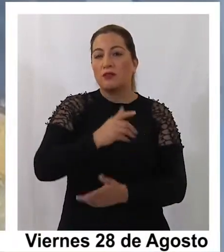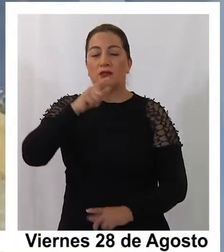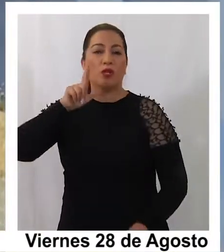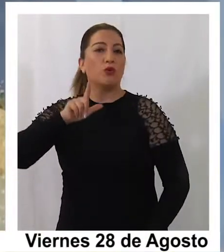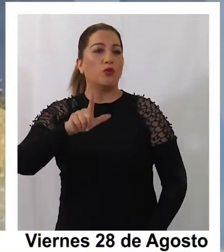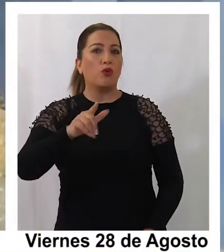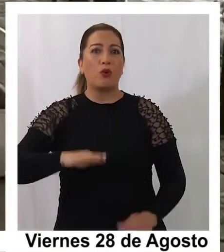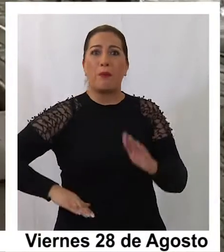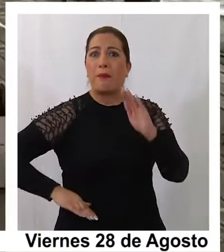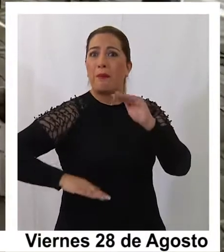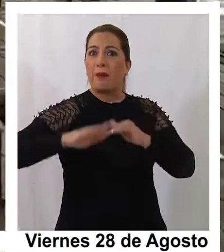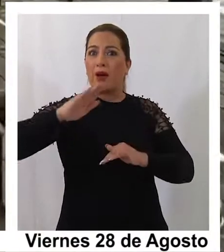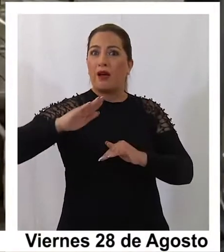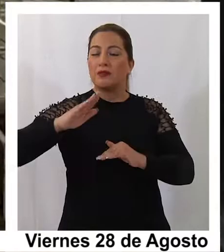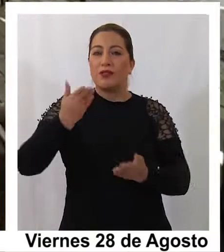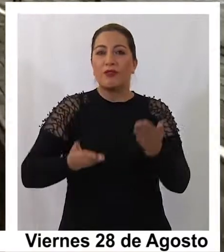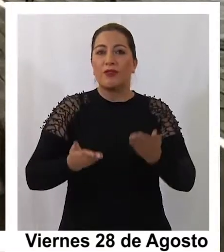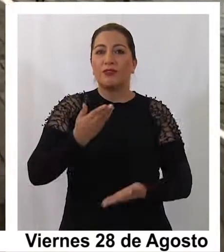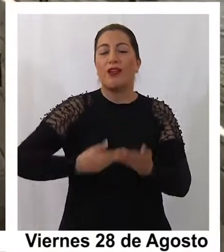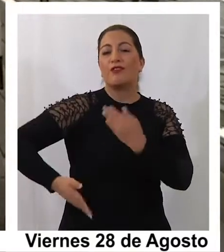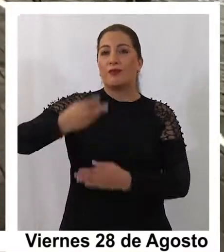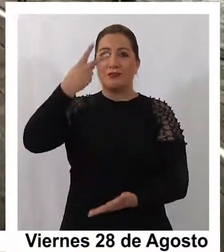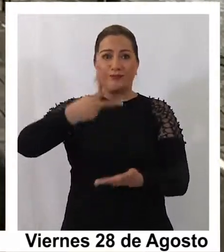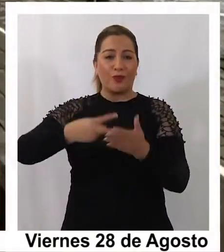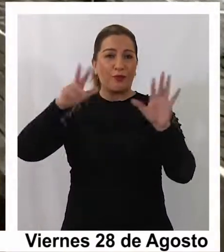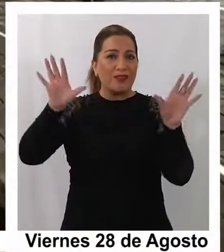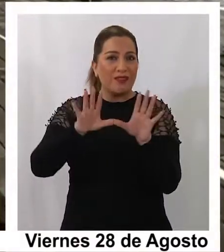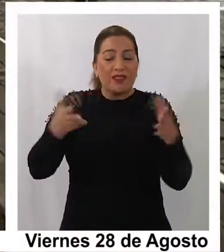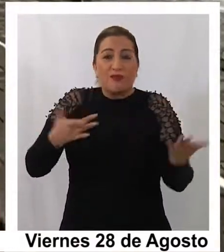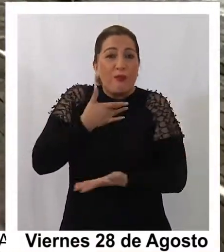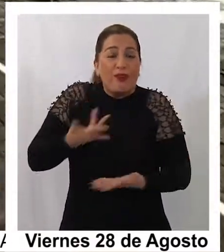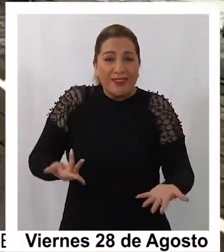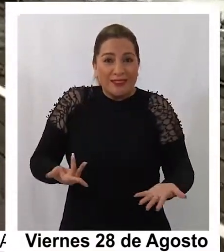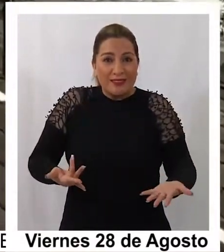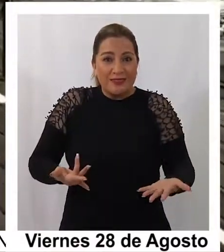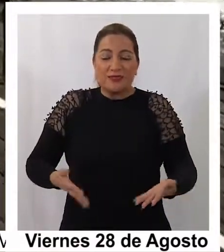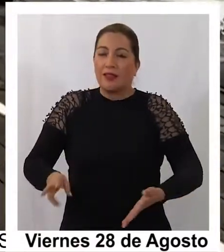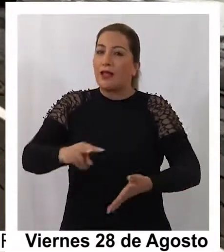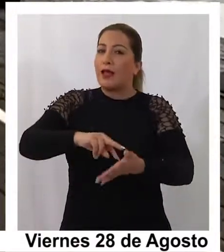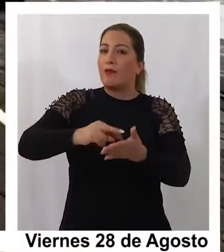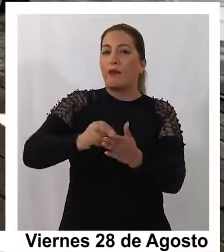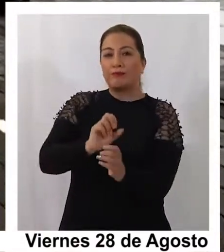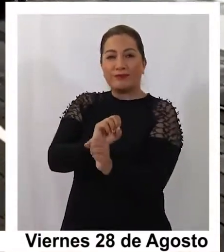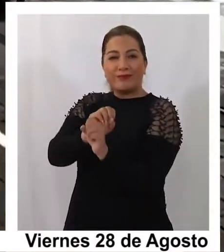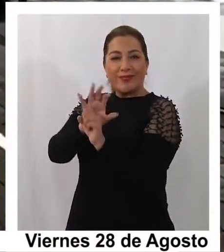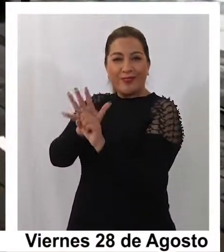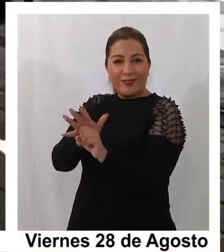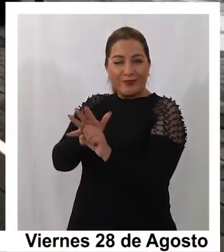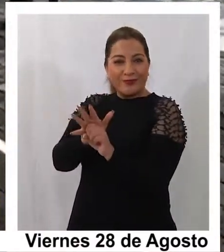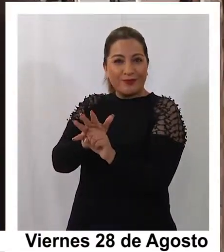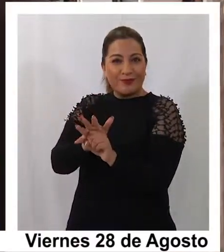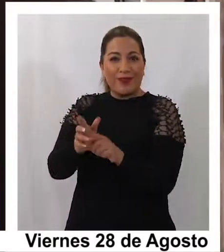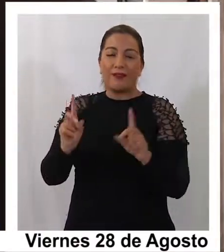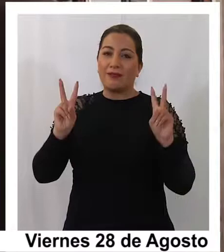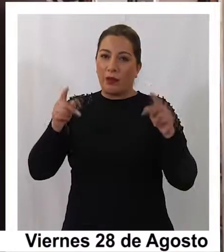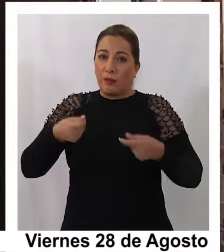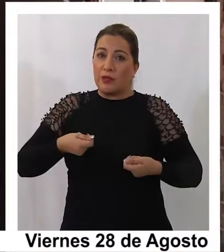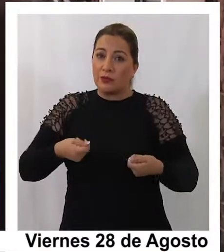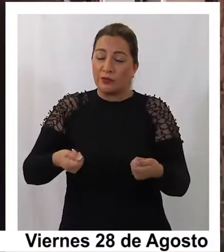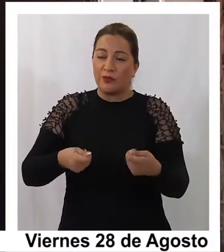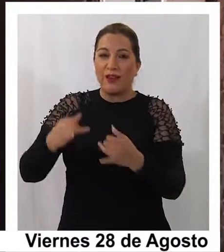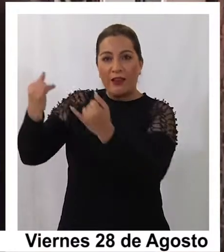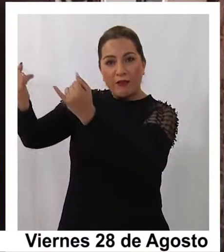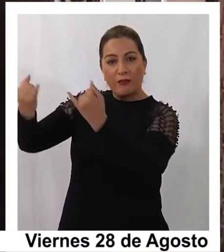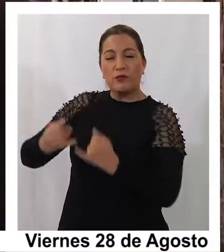nivel más alto desde el 2010, esto influenciado por el impacto del COVID-19 en la economía, según